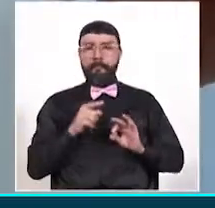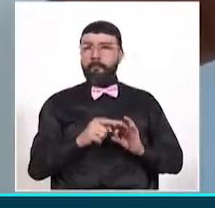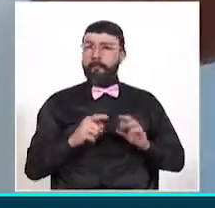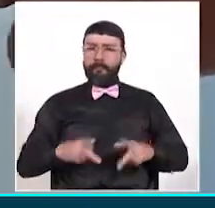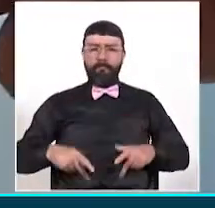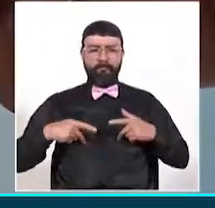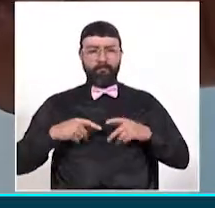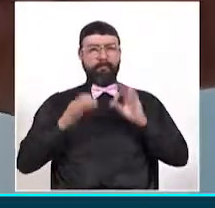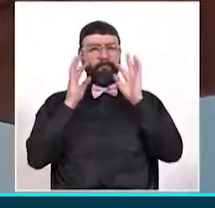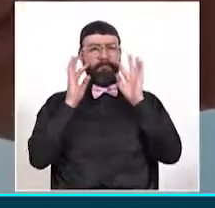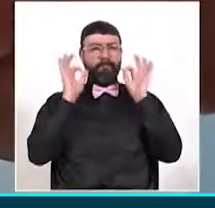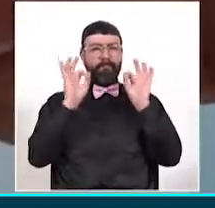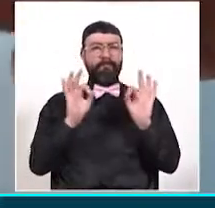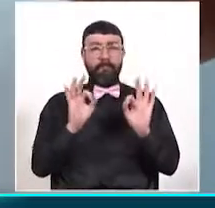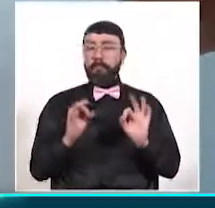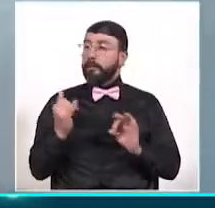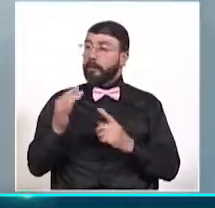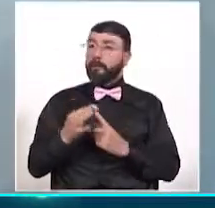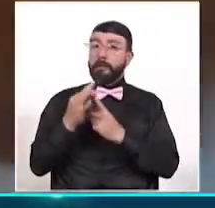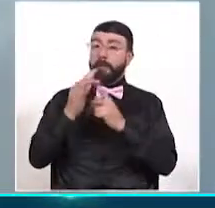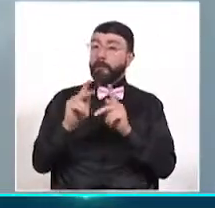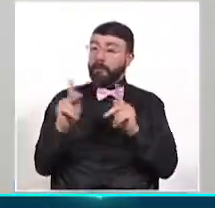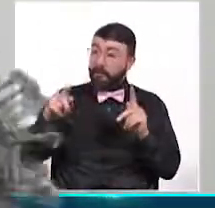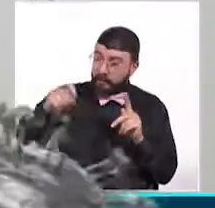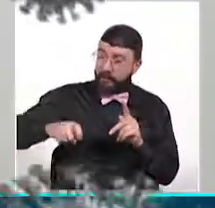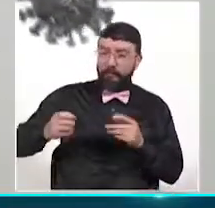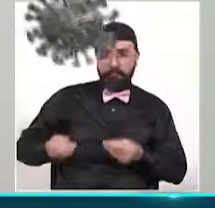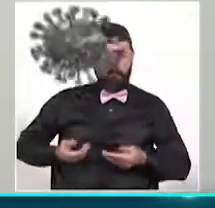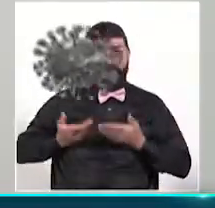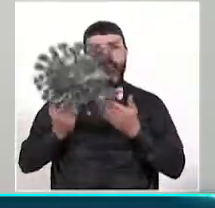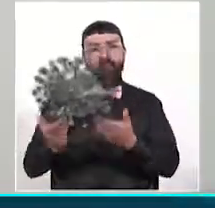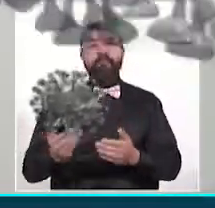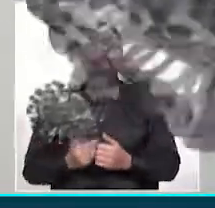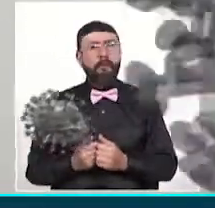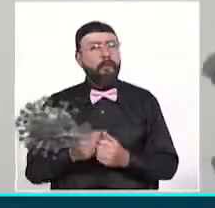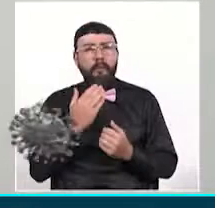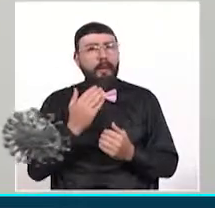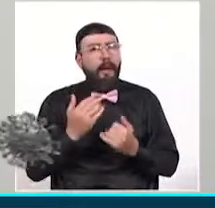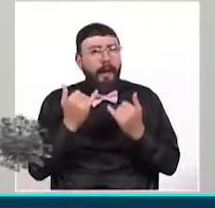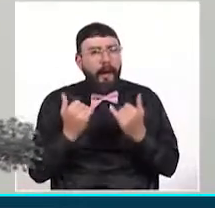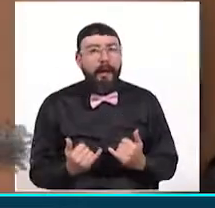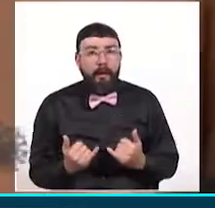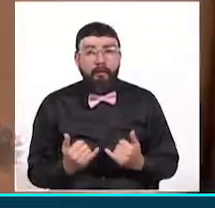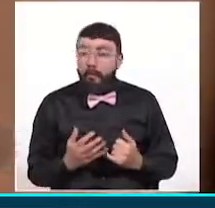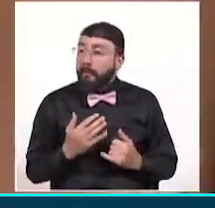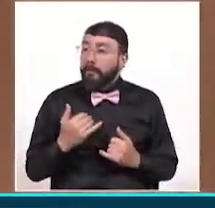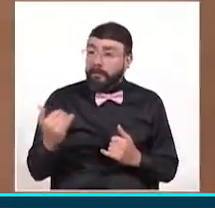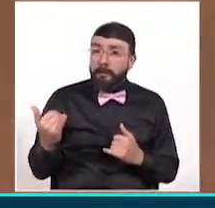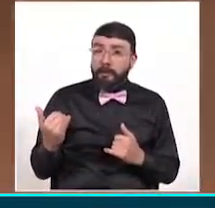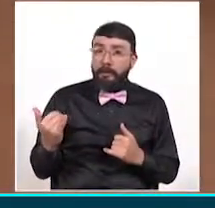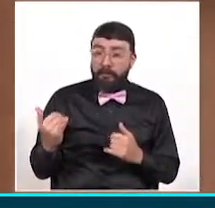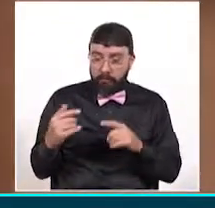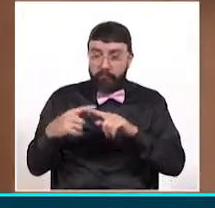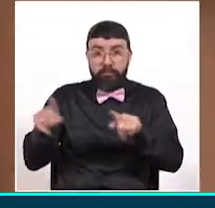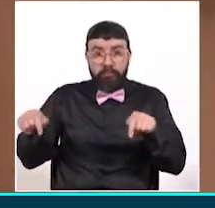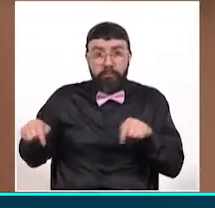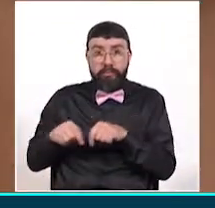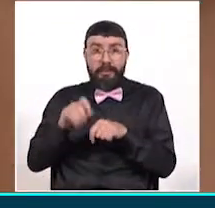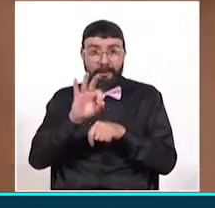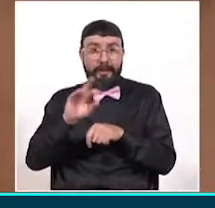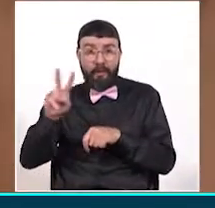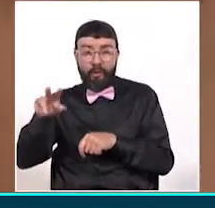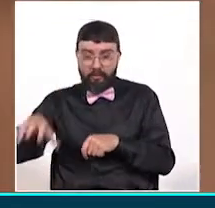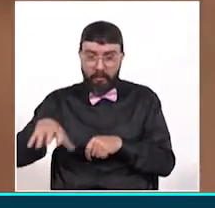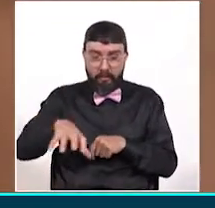especialmente a todas las personas que lo requieren. En este momento, en estos puestos de vacunación, en estos 32, tenemos